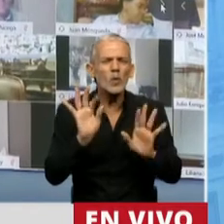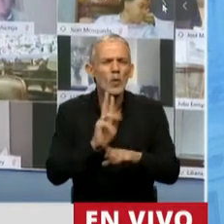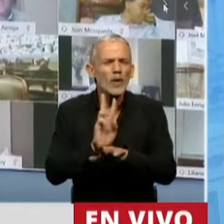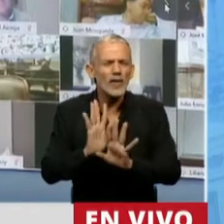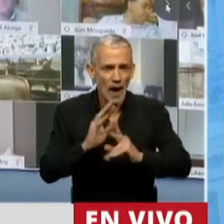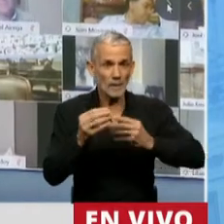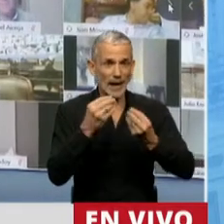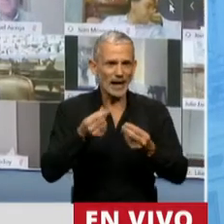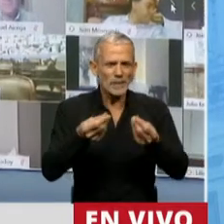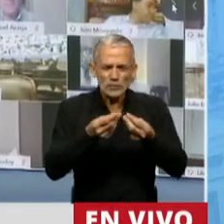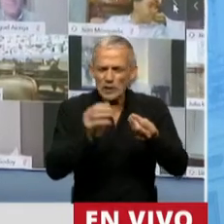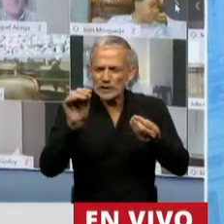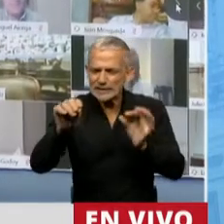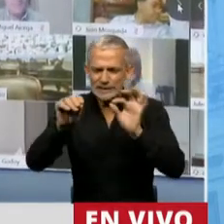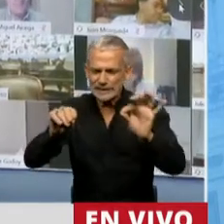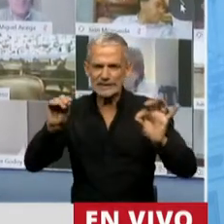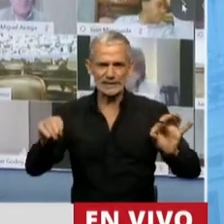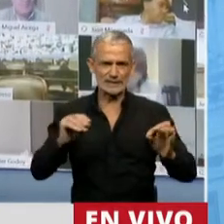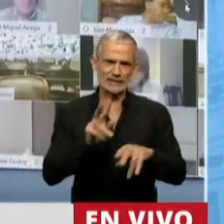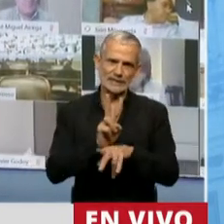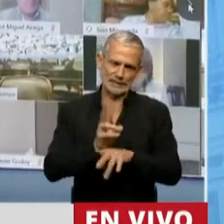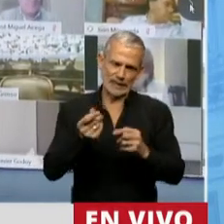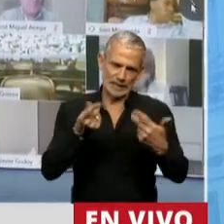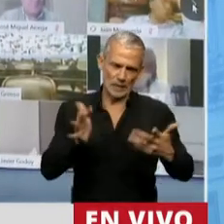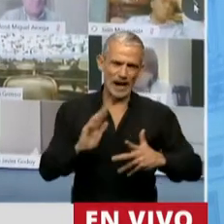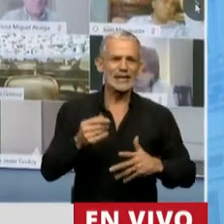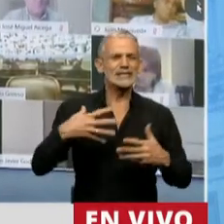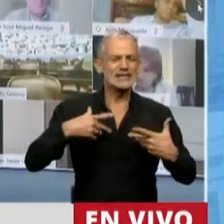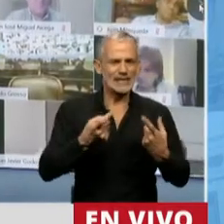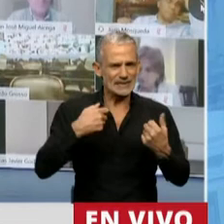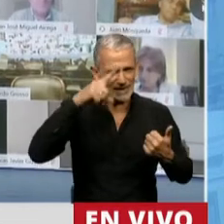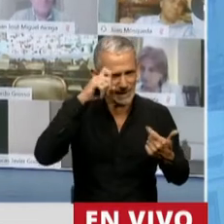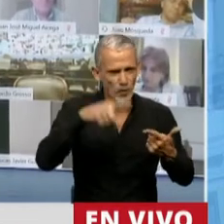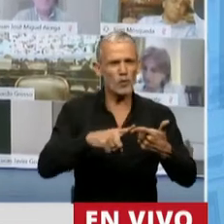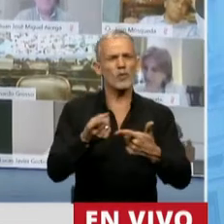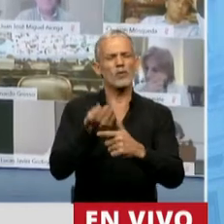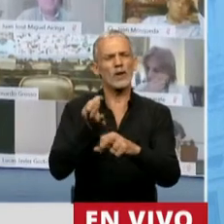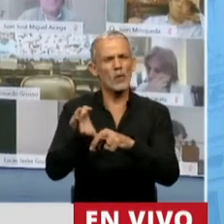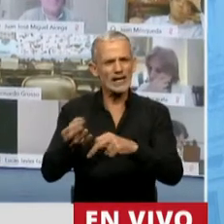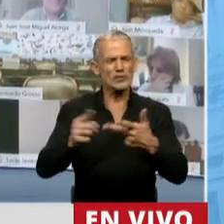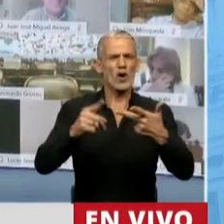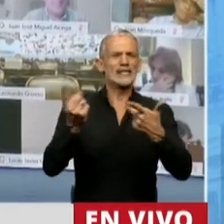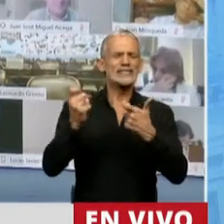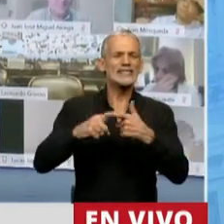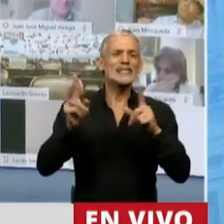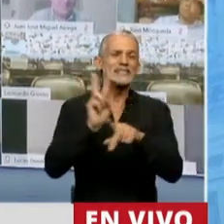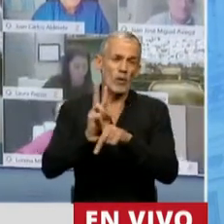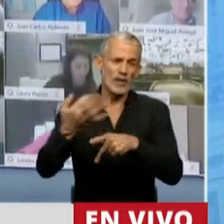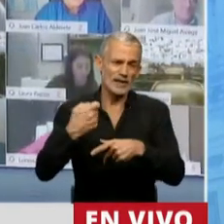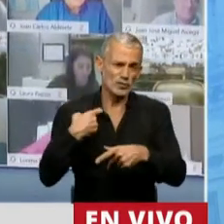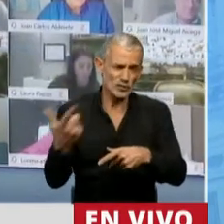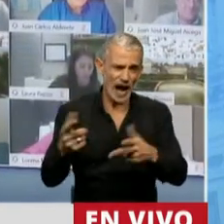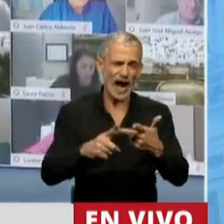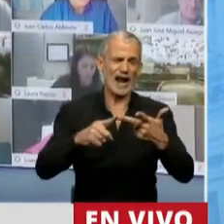allí donde se necesita. Y hoy en verdad se necesita en salud, se necesita en educación, se necesita en seguridad social,